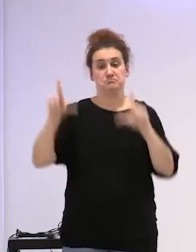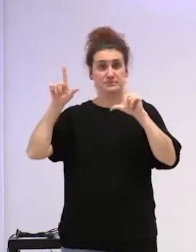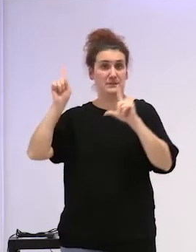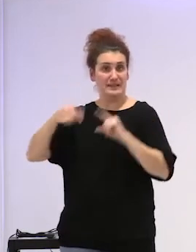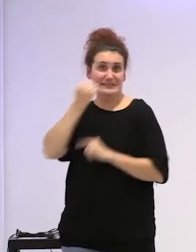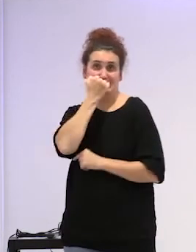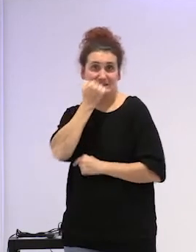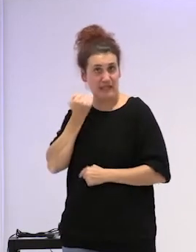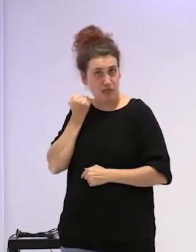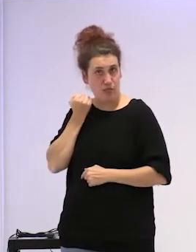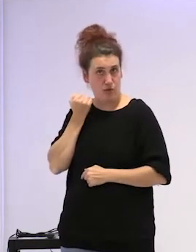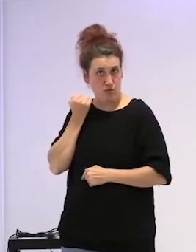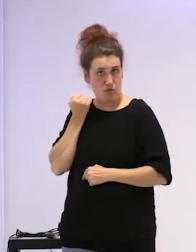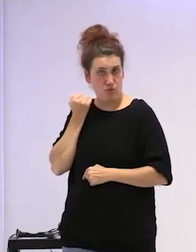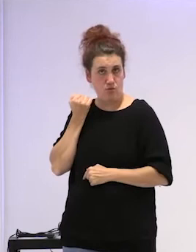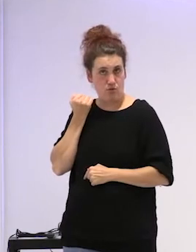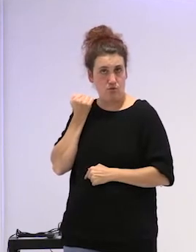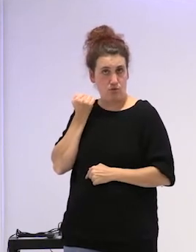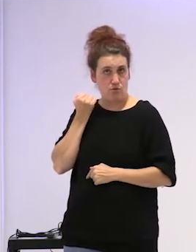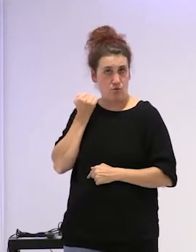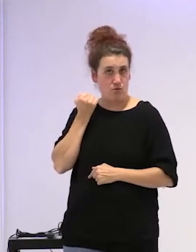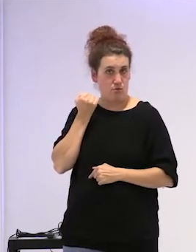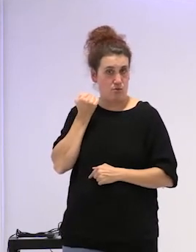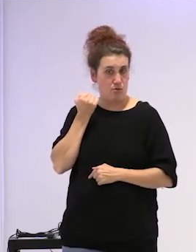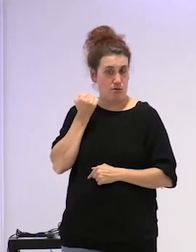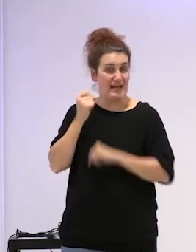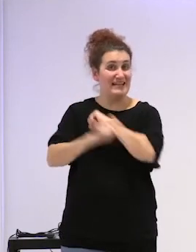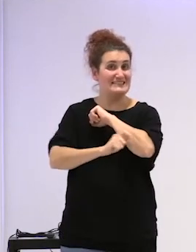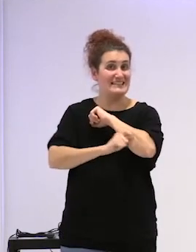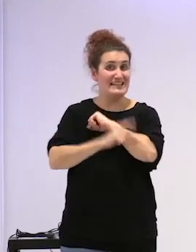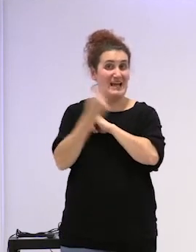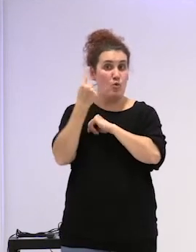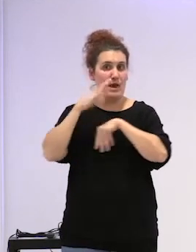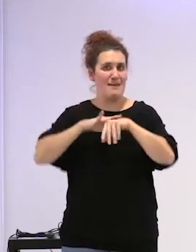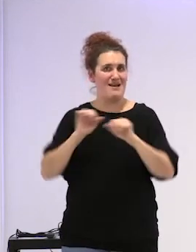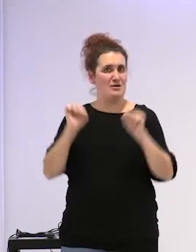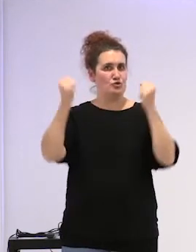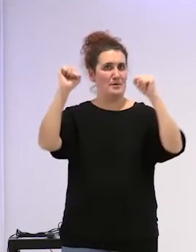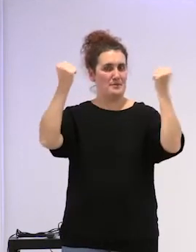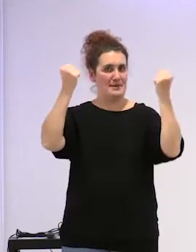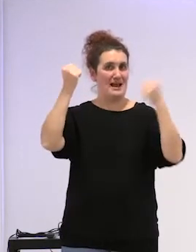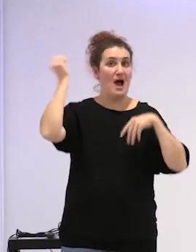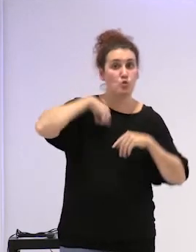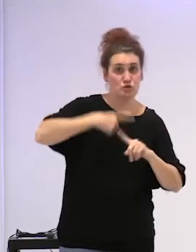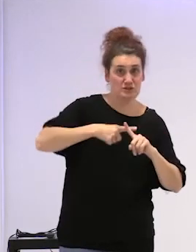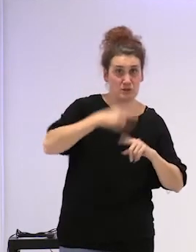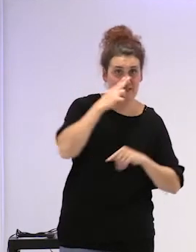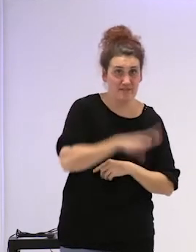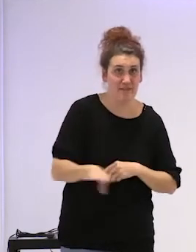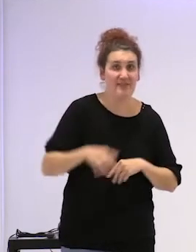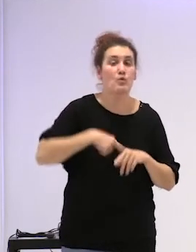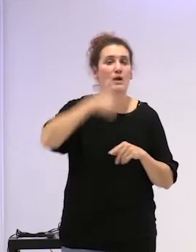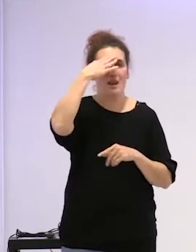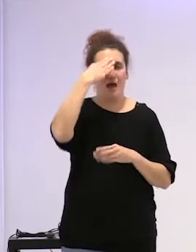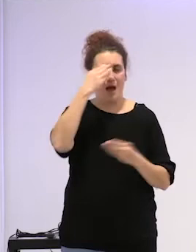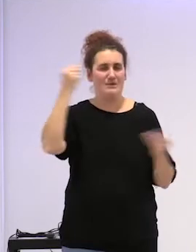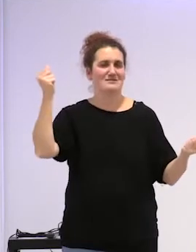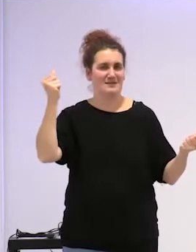entonces una de las estrategias para poder sobrevivir a los abusos sexuales de la infancia es la amnesia